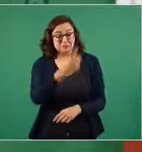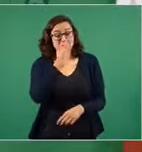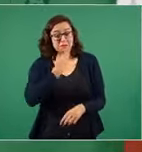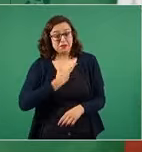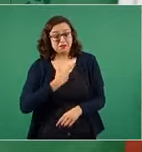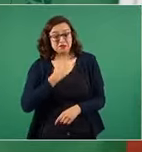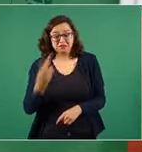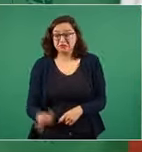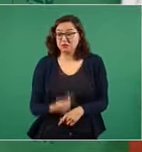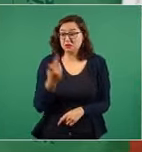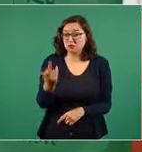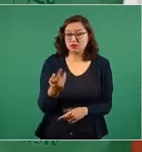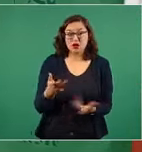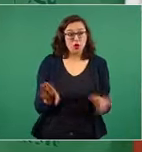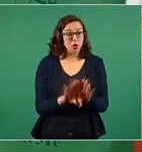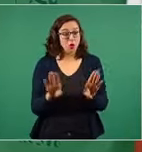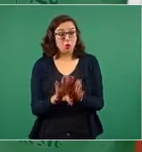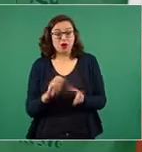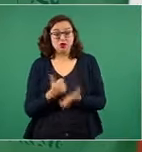En eso,